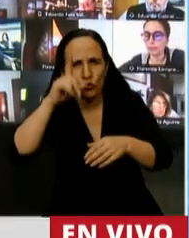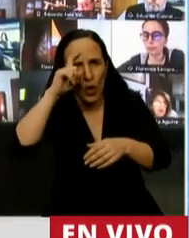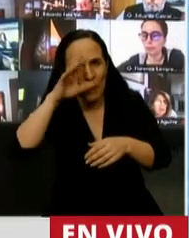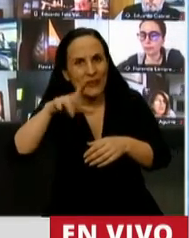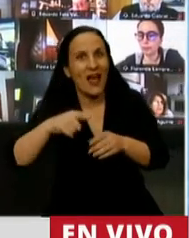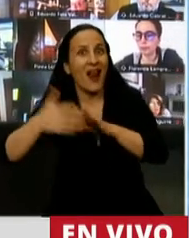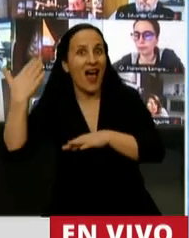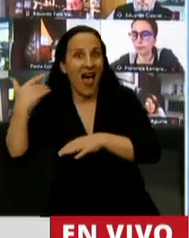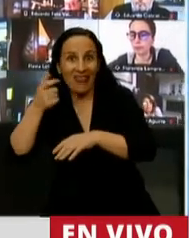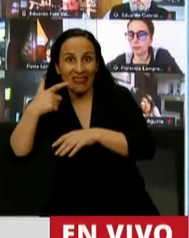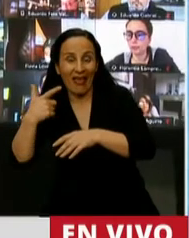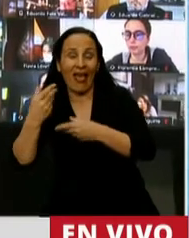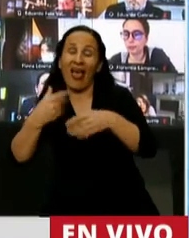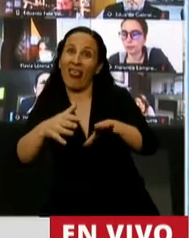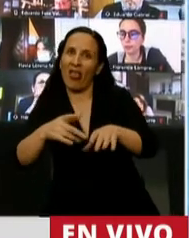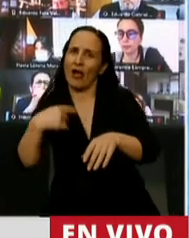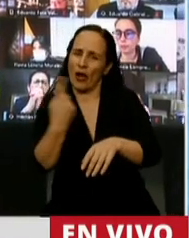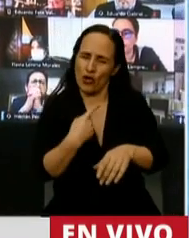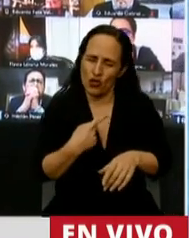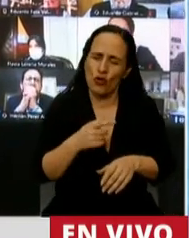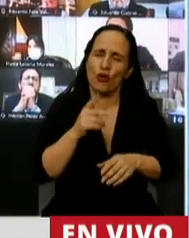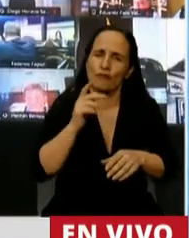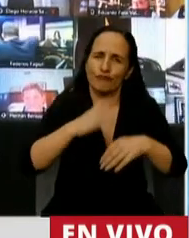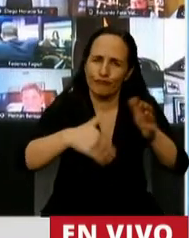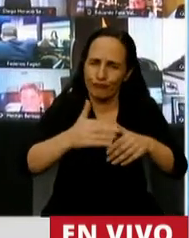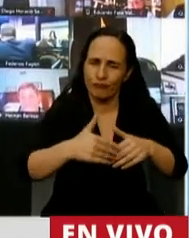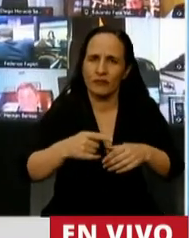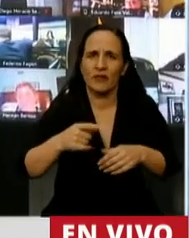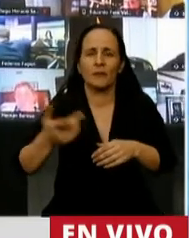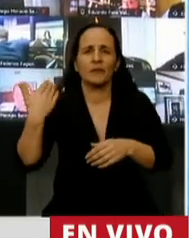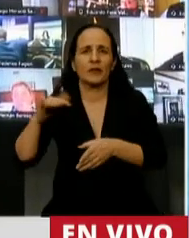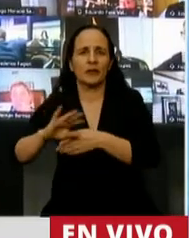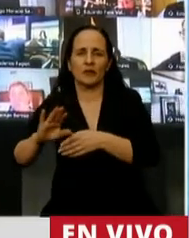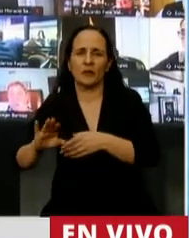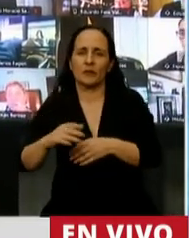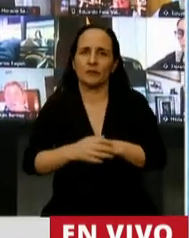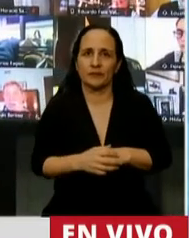otros abandonaron. Que nosotros volvimos a desendeudar la Argentina que otros endeudaron.